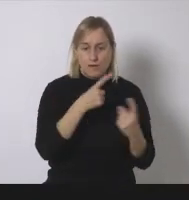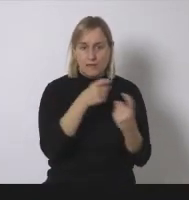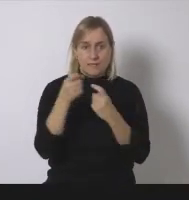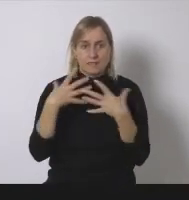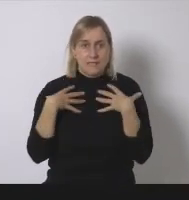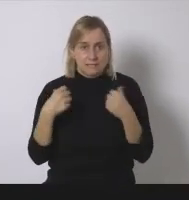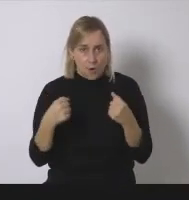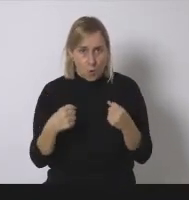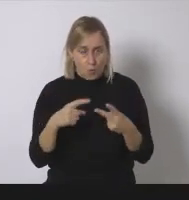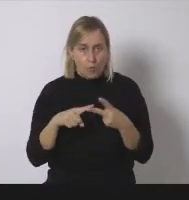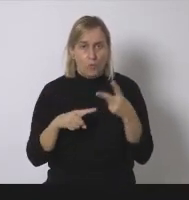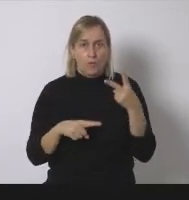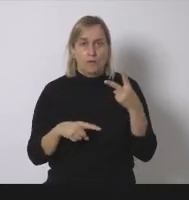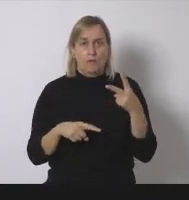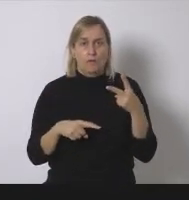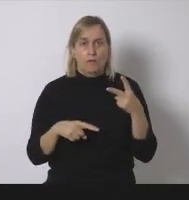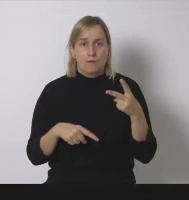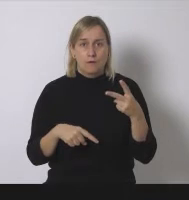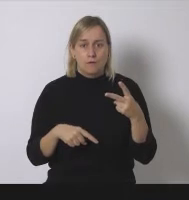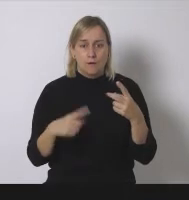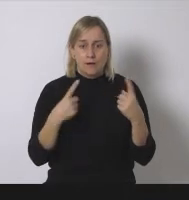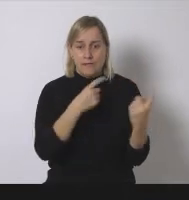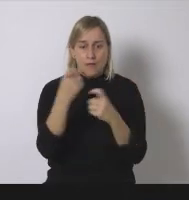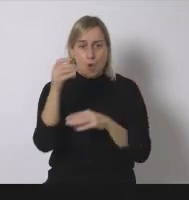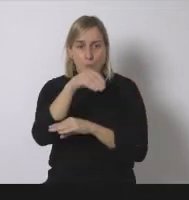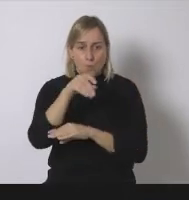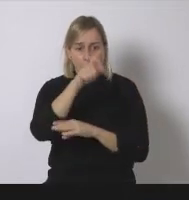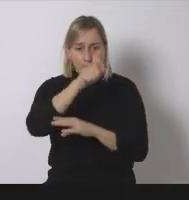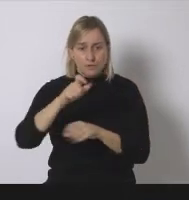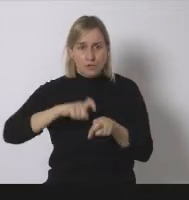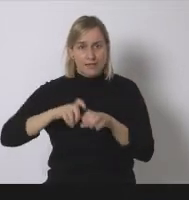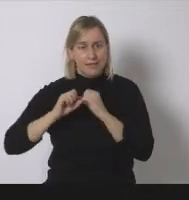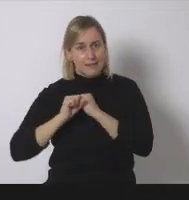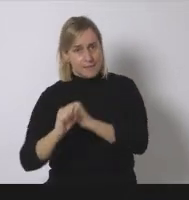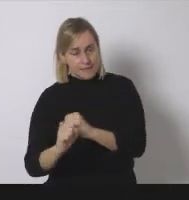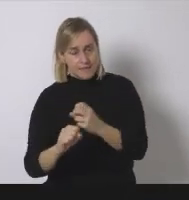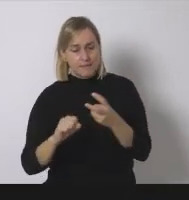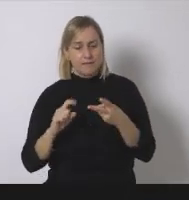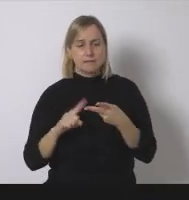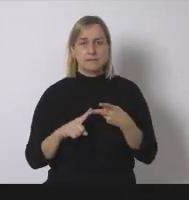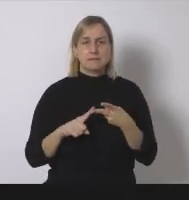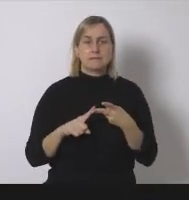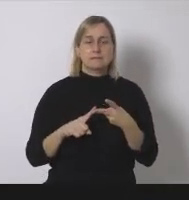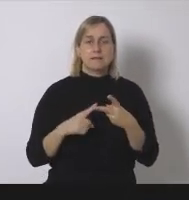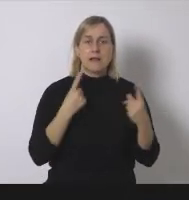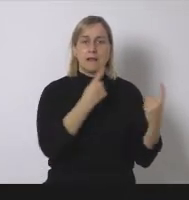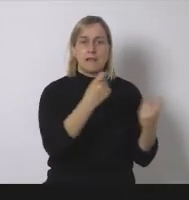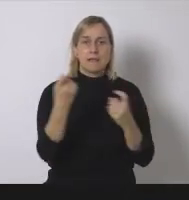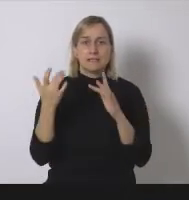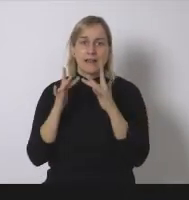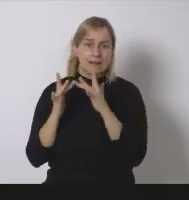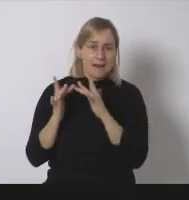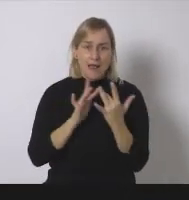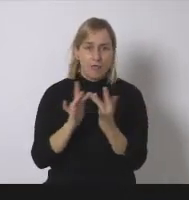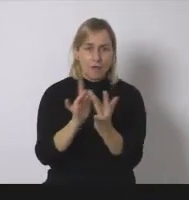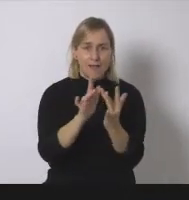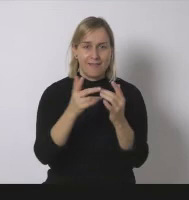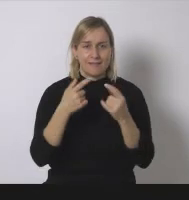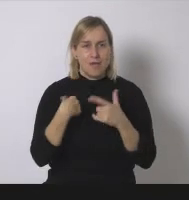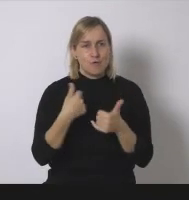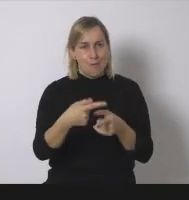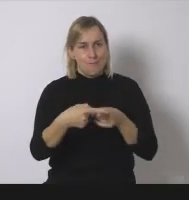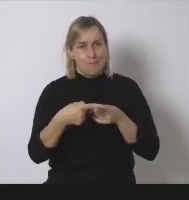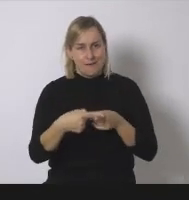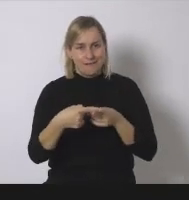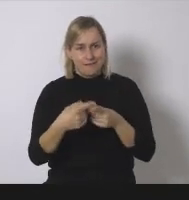necesidades de cura de las personas dependentes necesidades relacionadas de compartir cosas entre nosotros